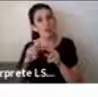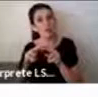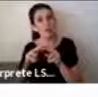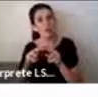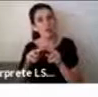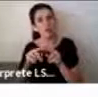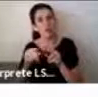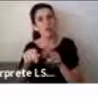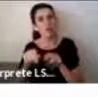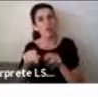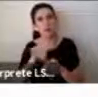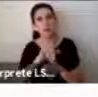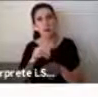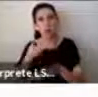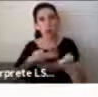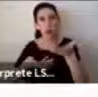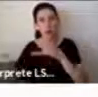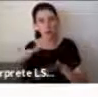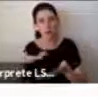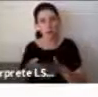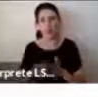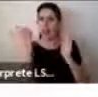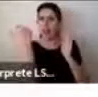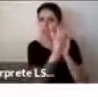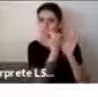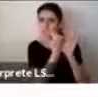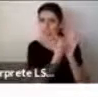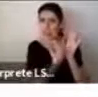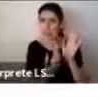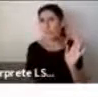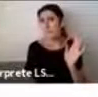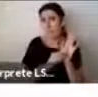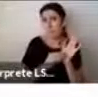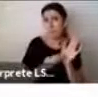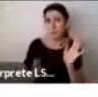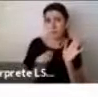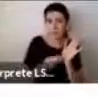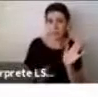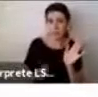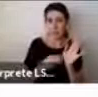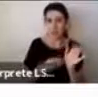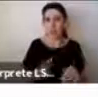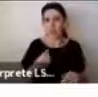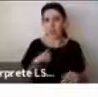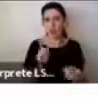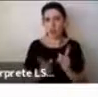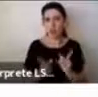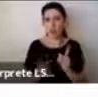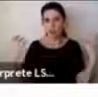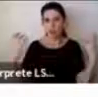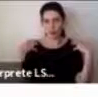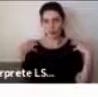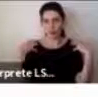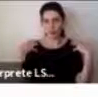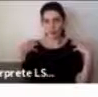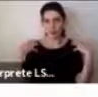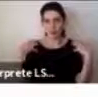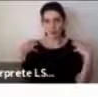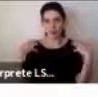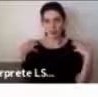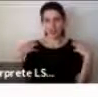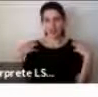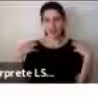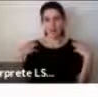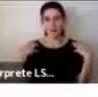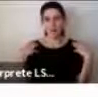esta lista seguía, yo como estaba a cargo de la coordinación, y más, un montón de personas que